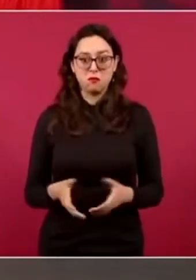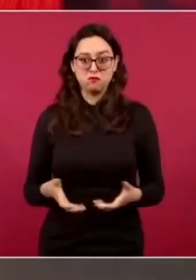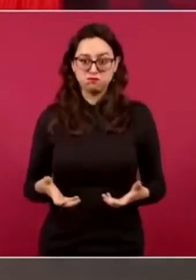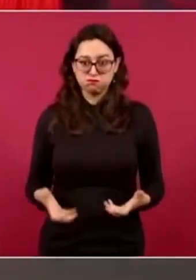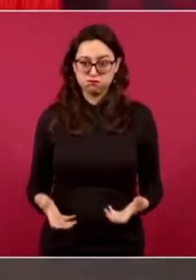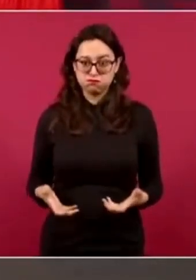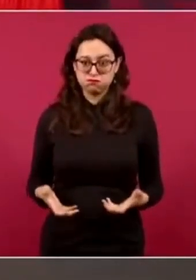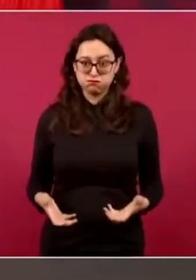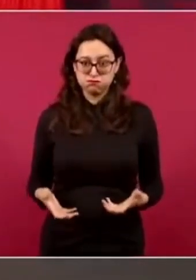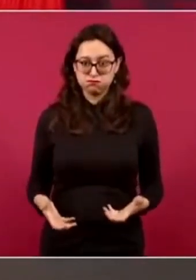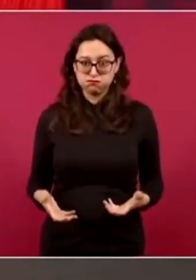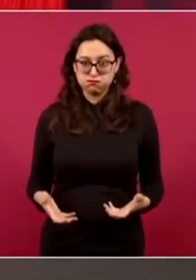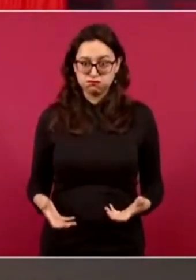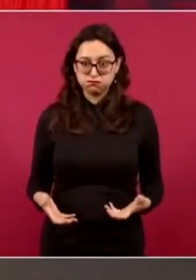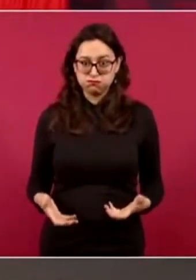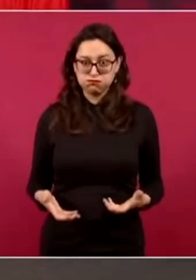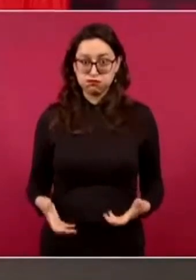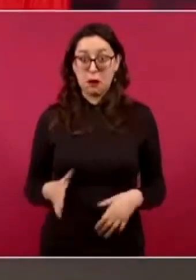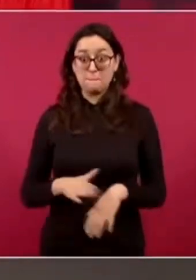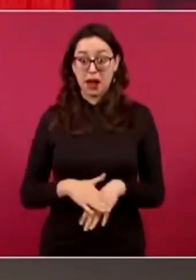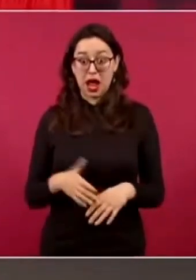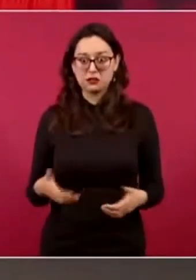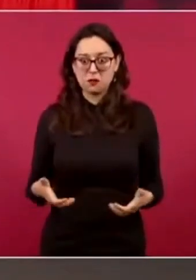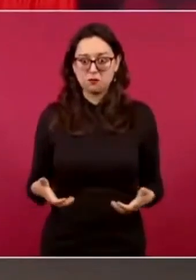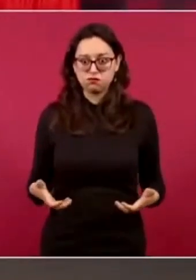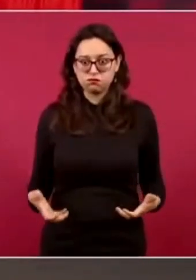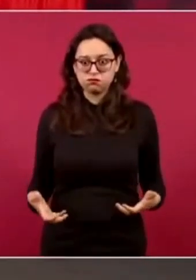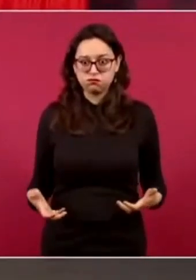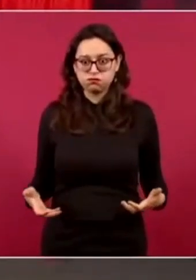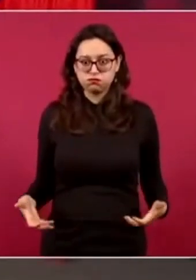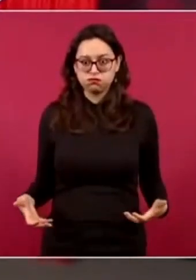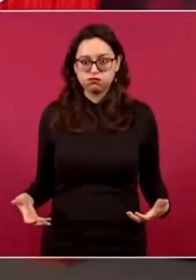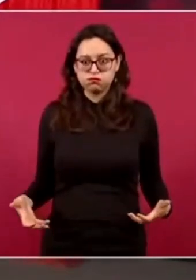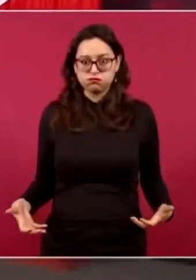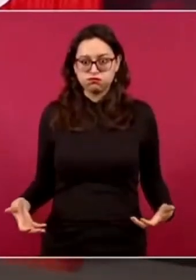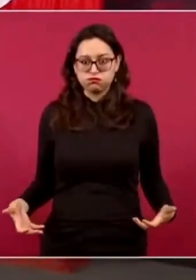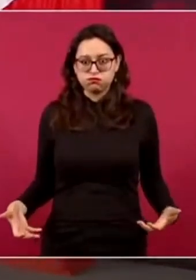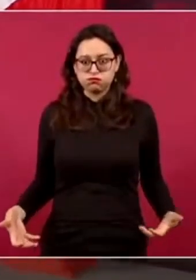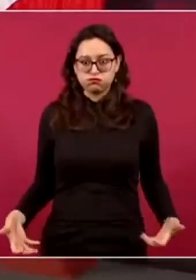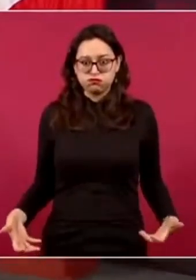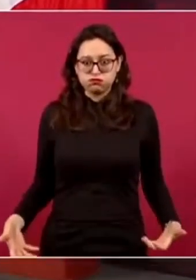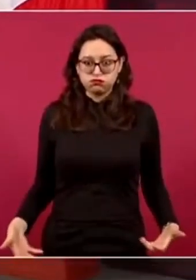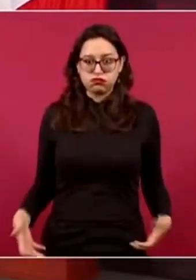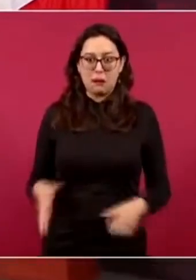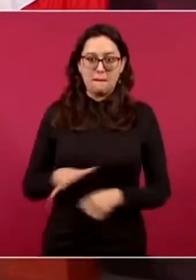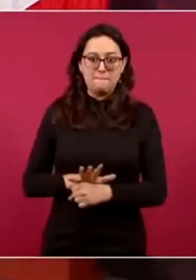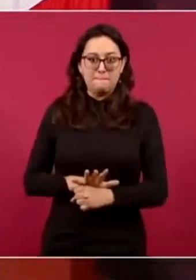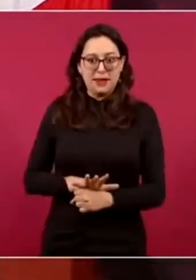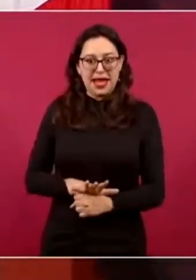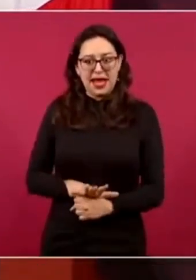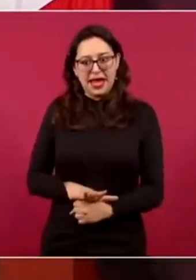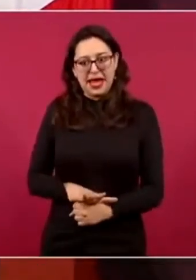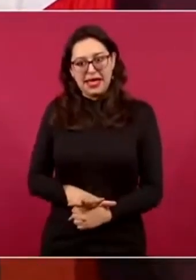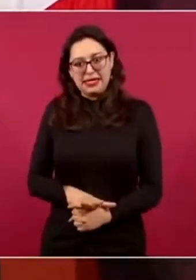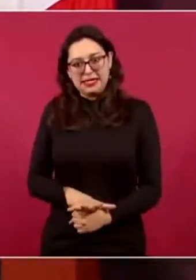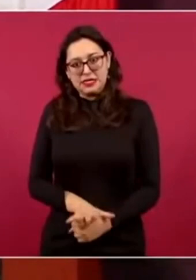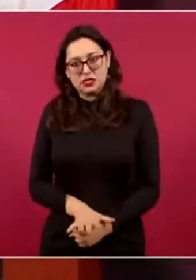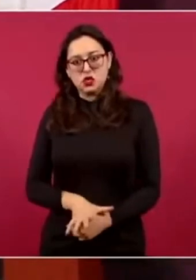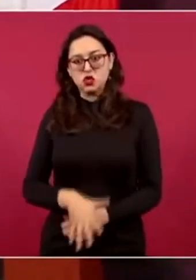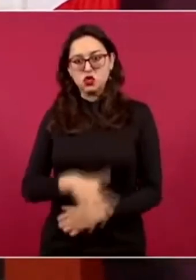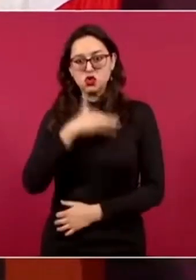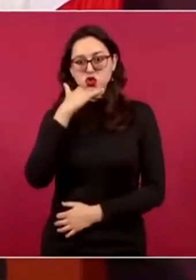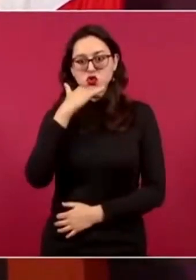cada vez se ponía más zambio de tanto aguantar la